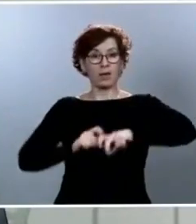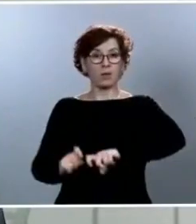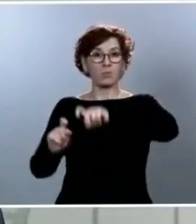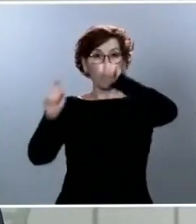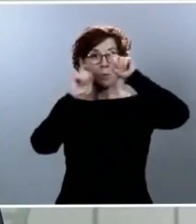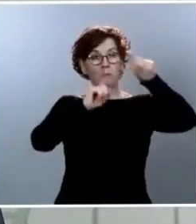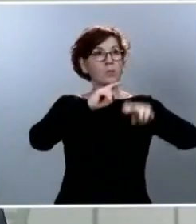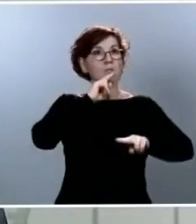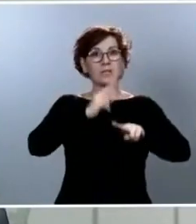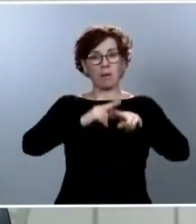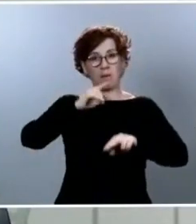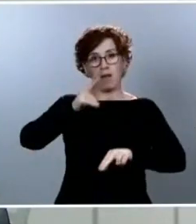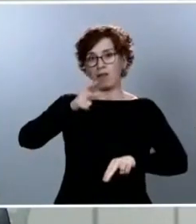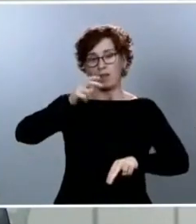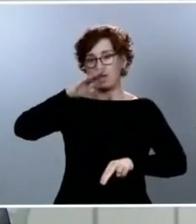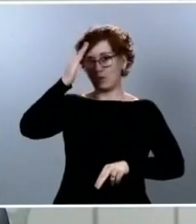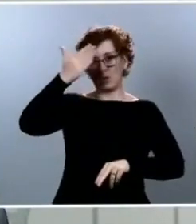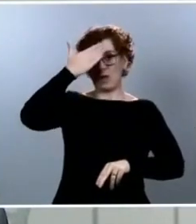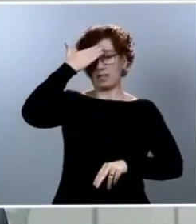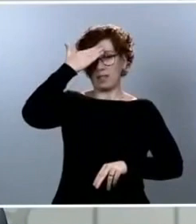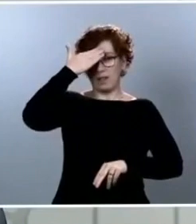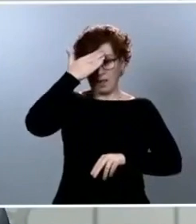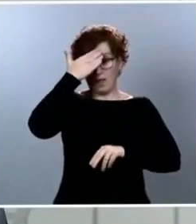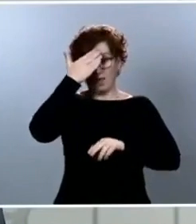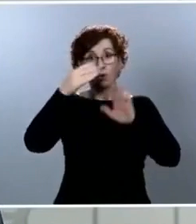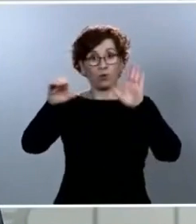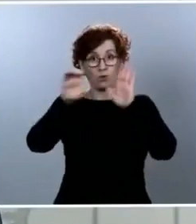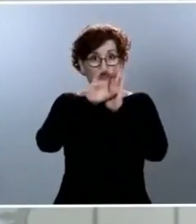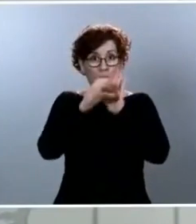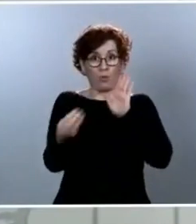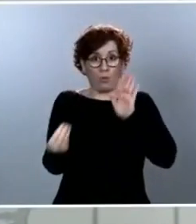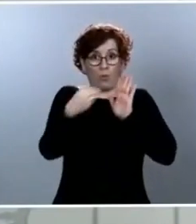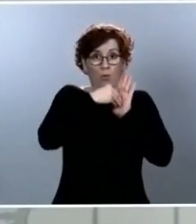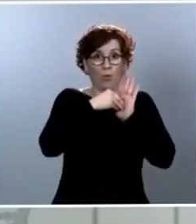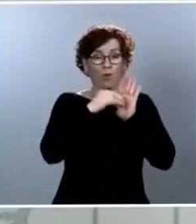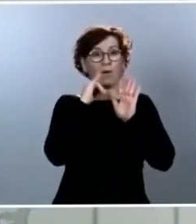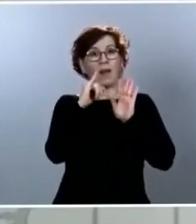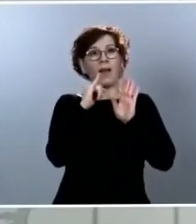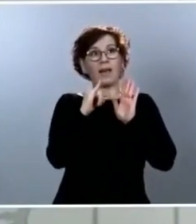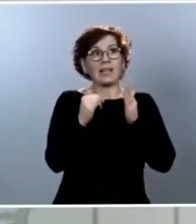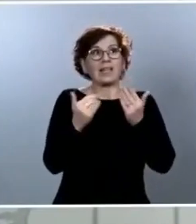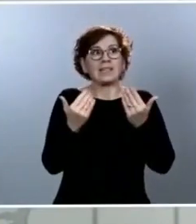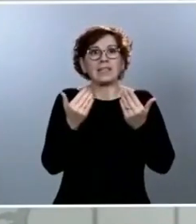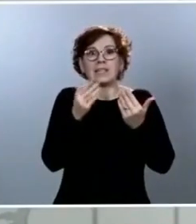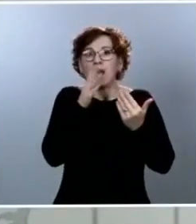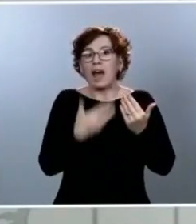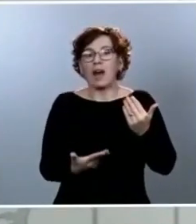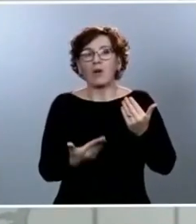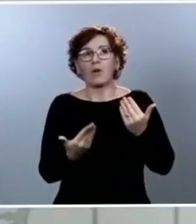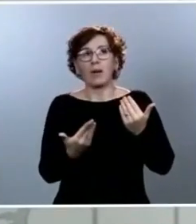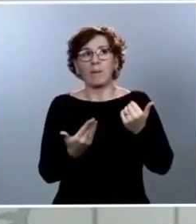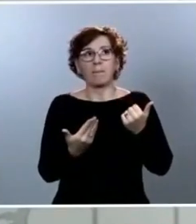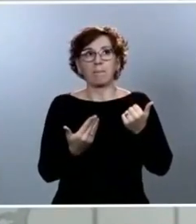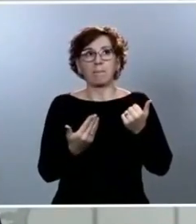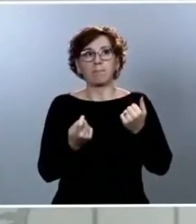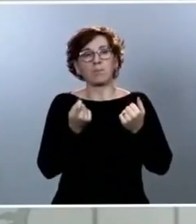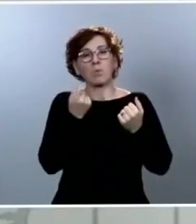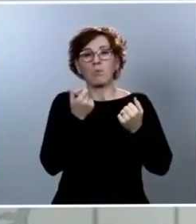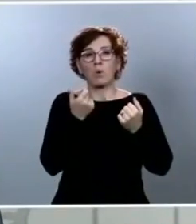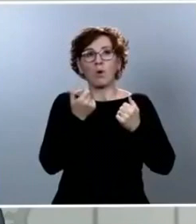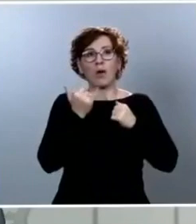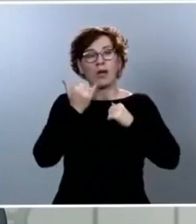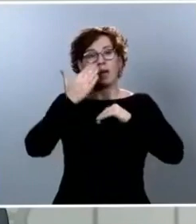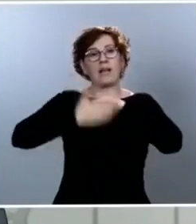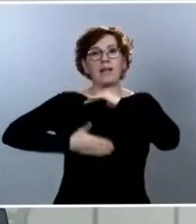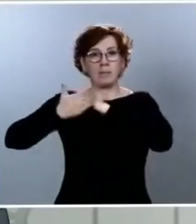que viene recogido en nuestra Constitución y que ahora mismo estamos, digamos, restringiendo como consecuencia de un bien mayor, que es